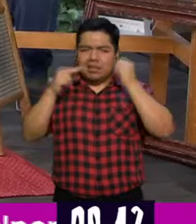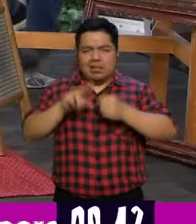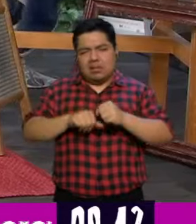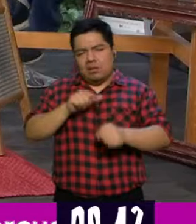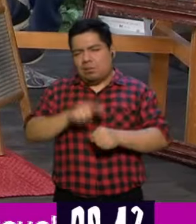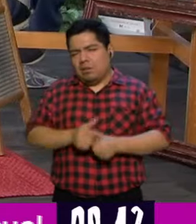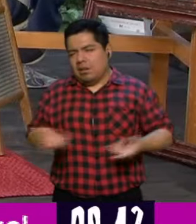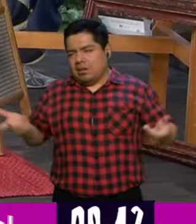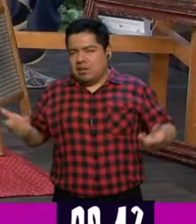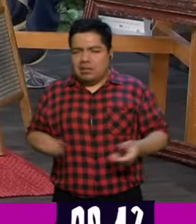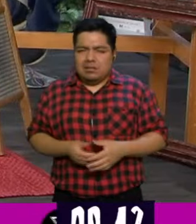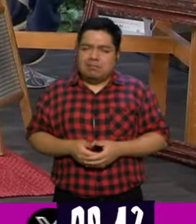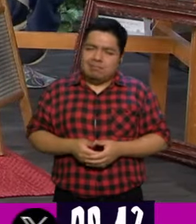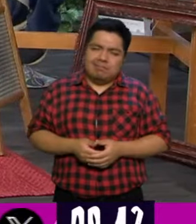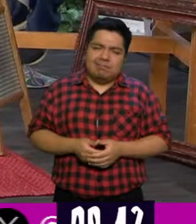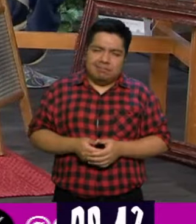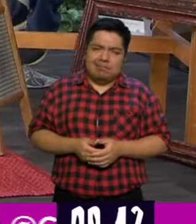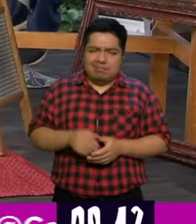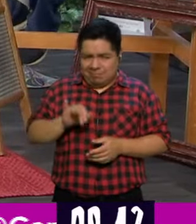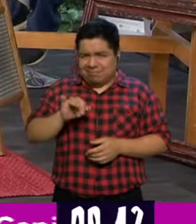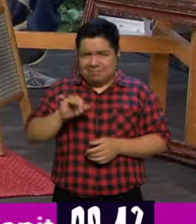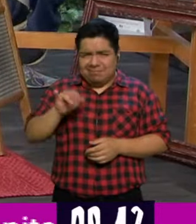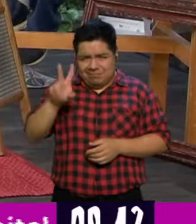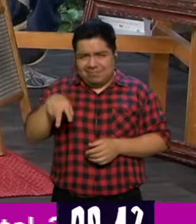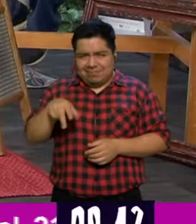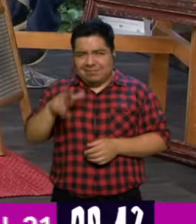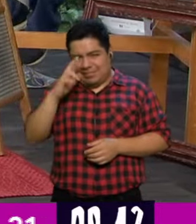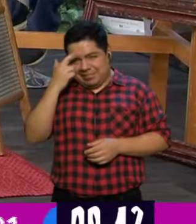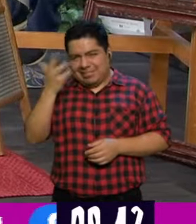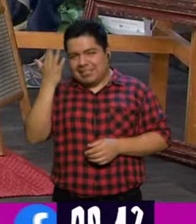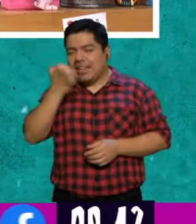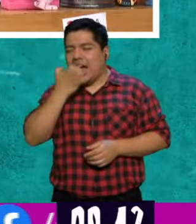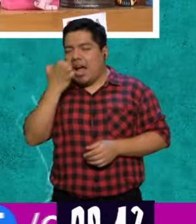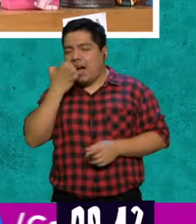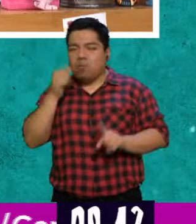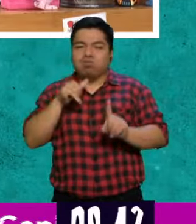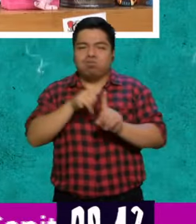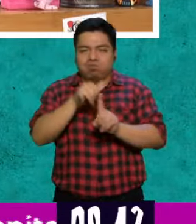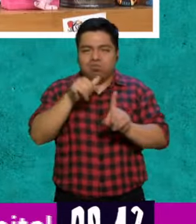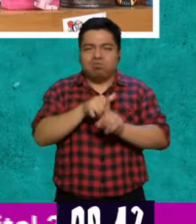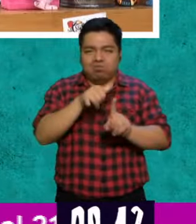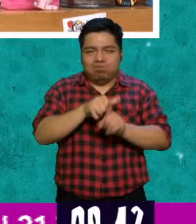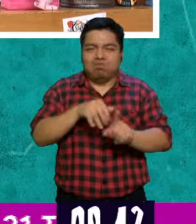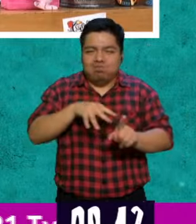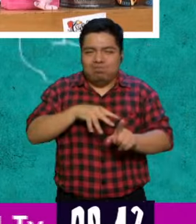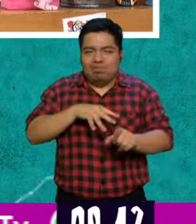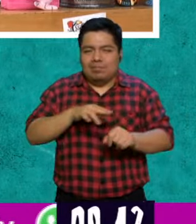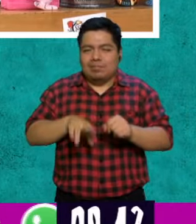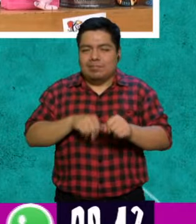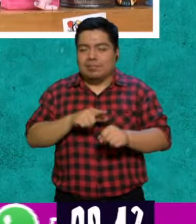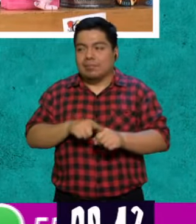gran raya, Charro! Así era el bullying en las Pues personas como tú, la gente no se quiere vacunar.